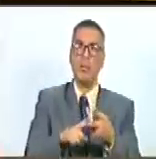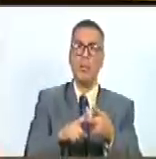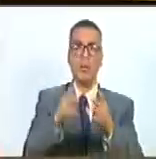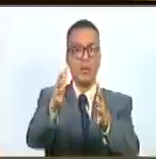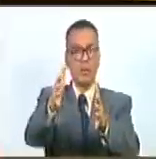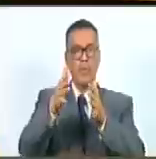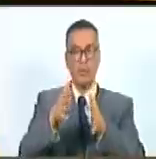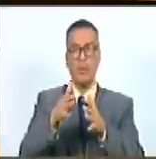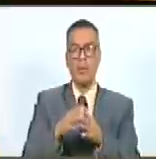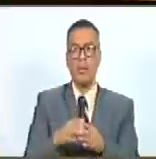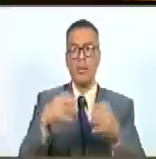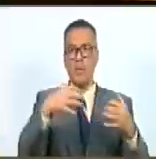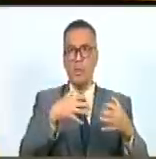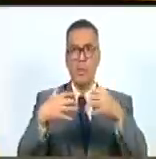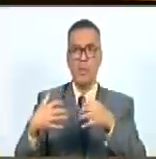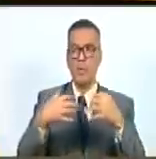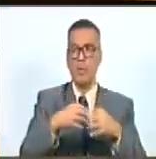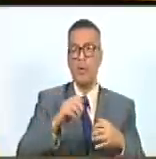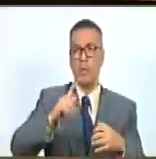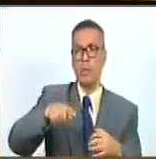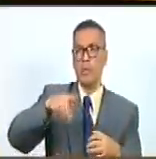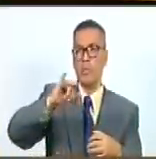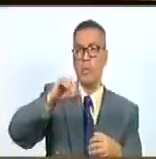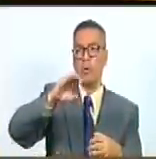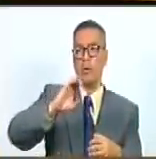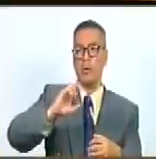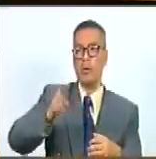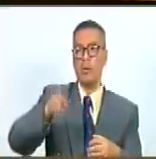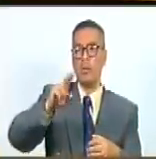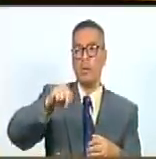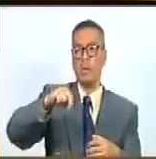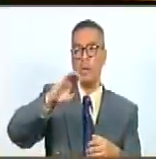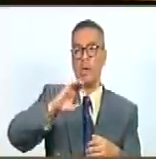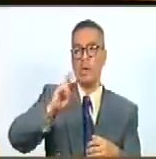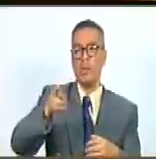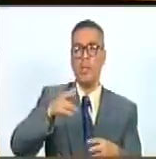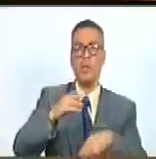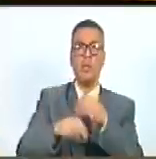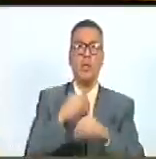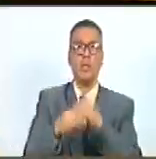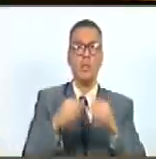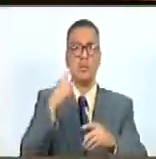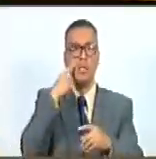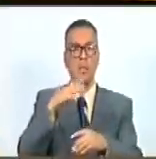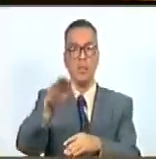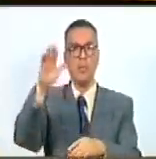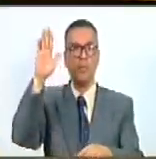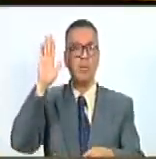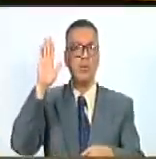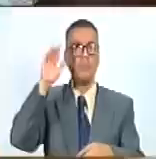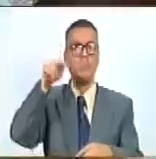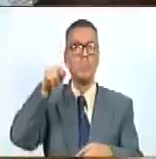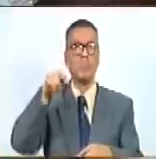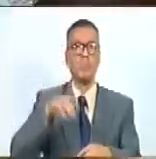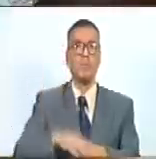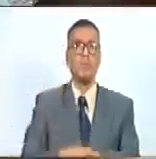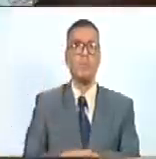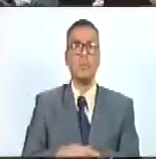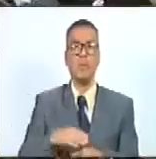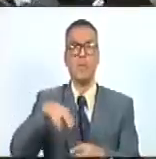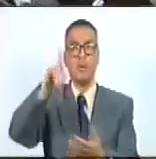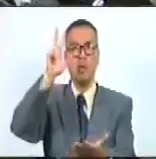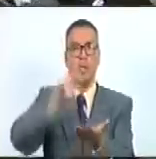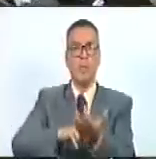victoria de la batalla de Pichincha sírvanse manifestarlo con la señal de costumbre queda